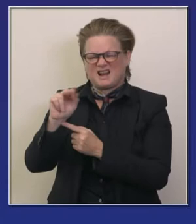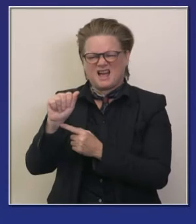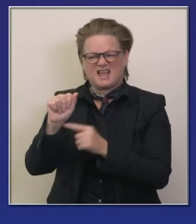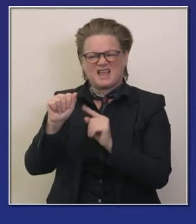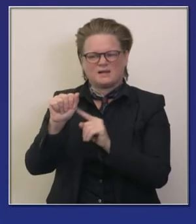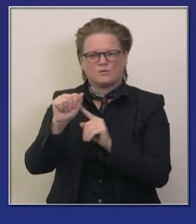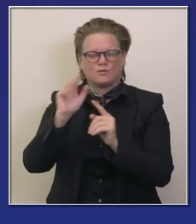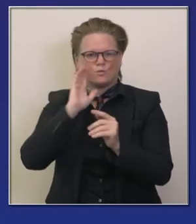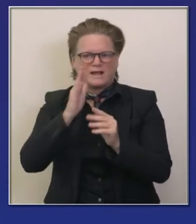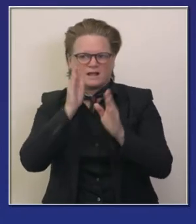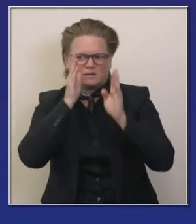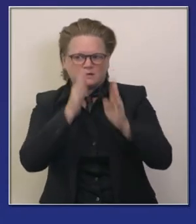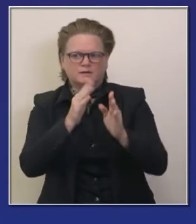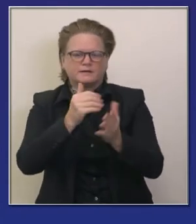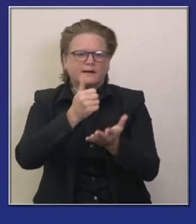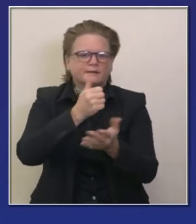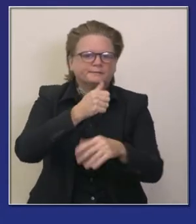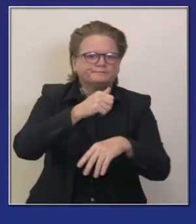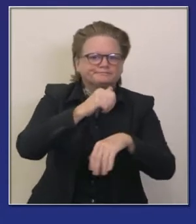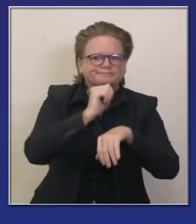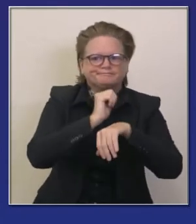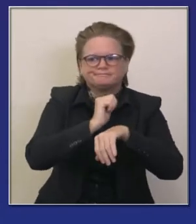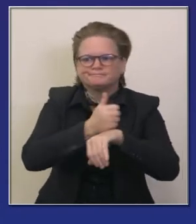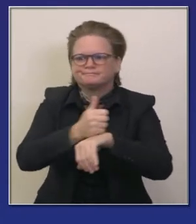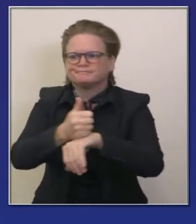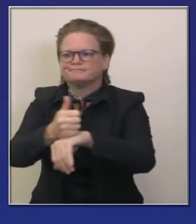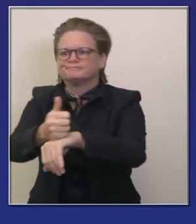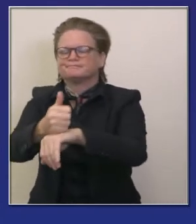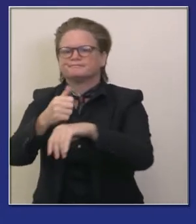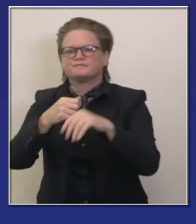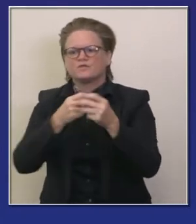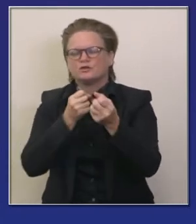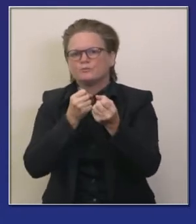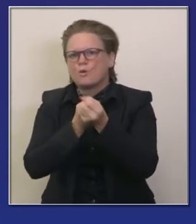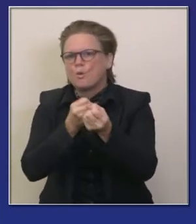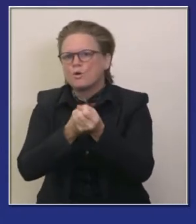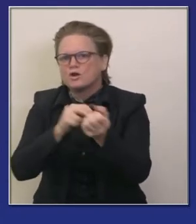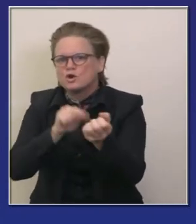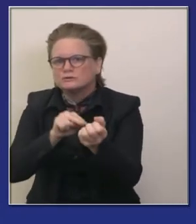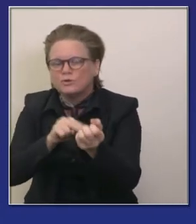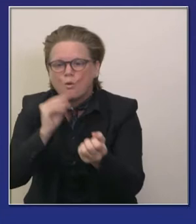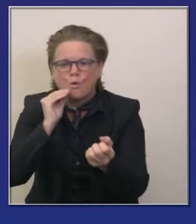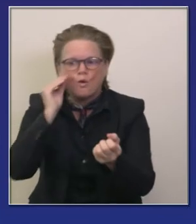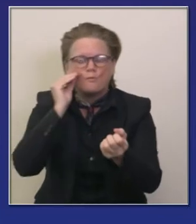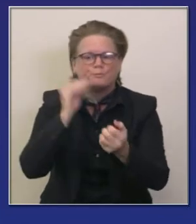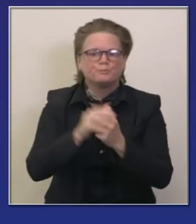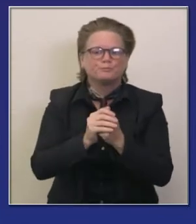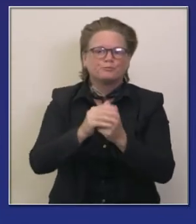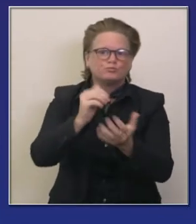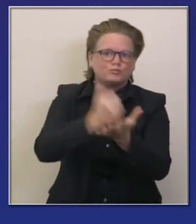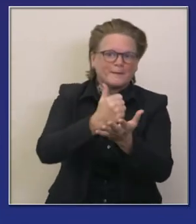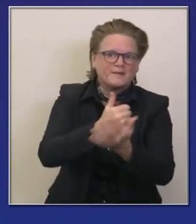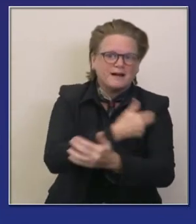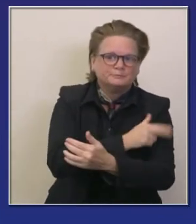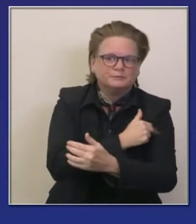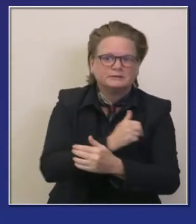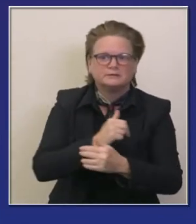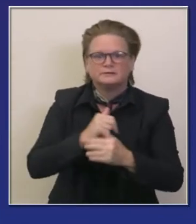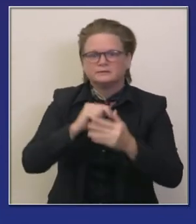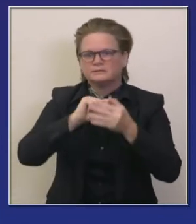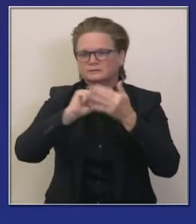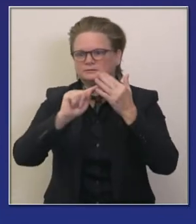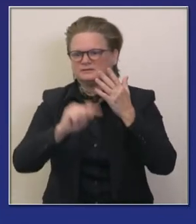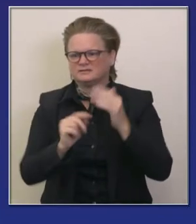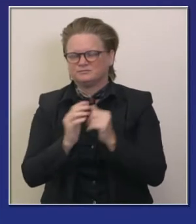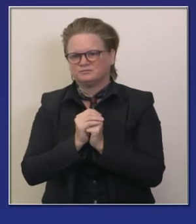especializada para abarcar cualquier necesidad incluyendo salud mental salud de comportamiento